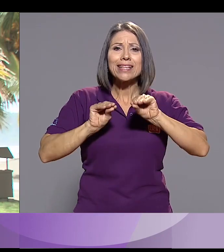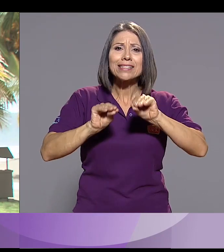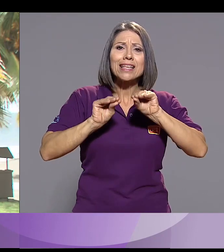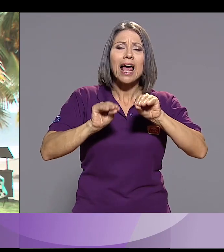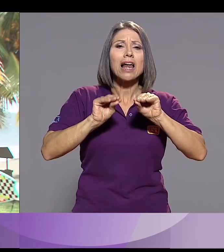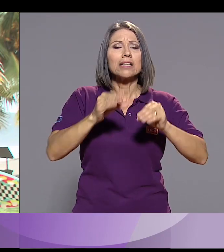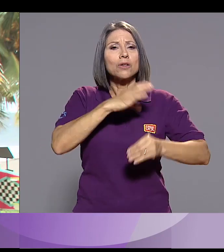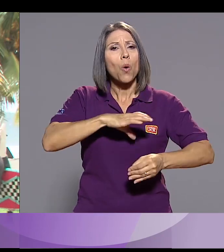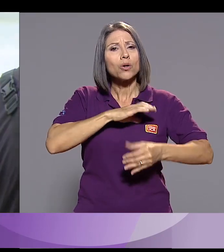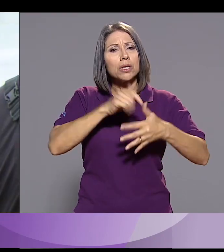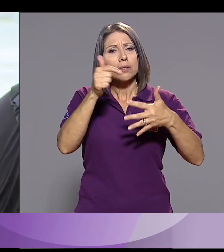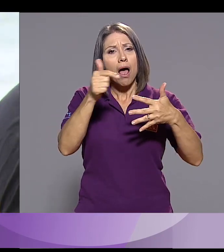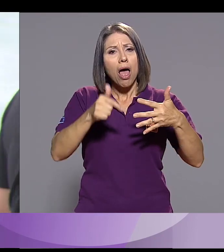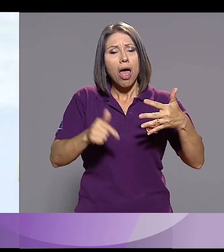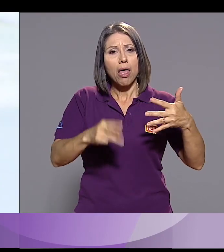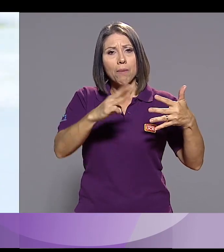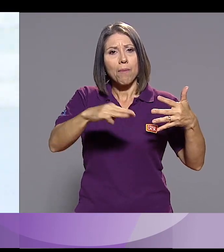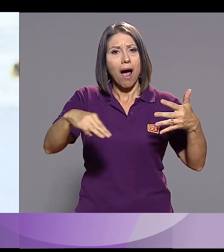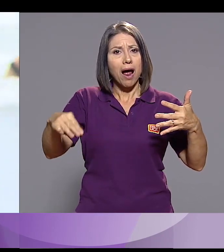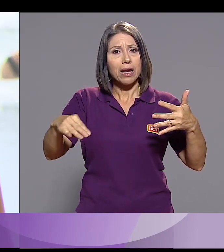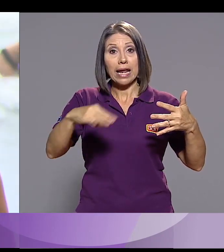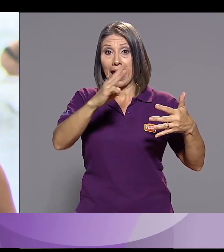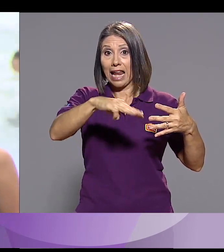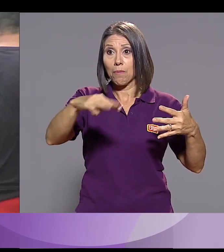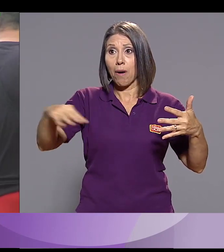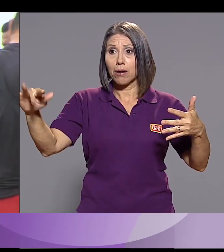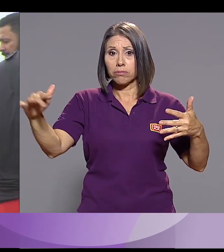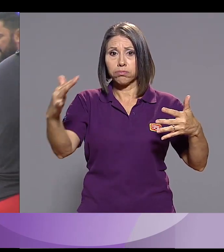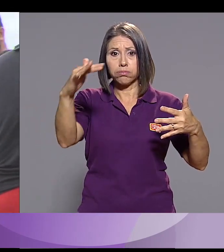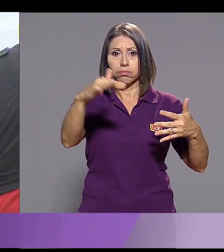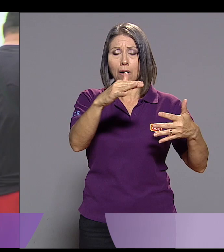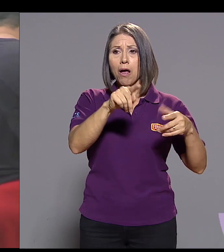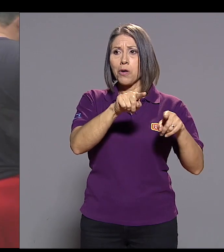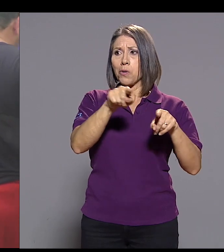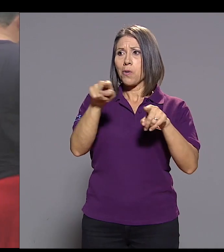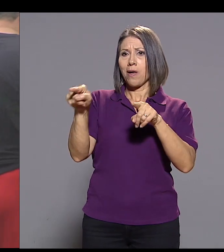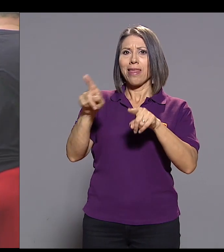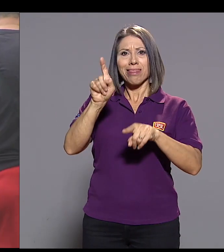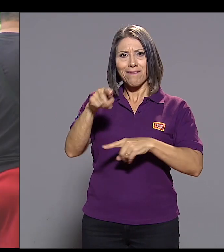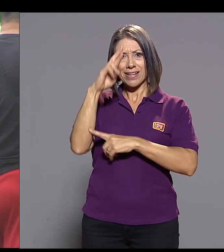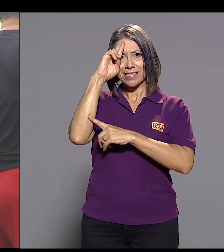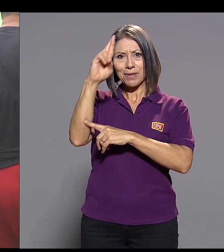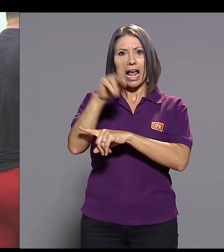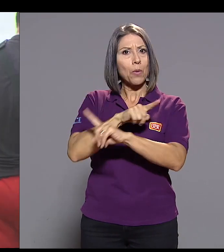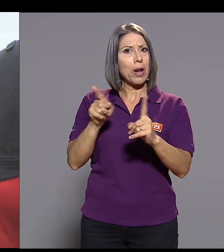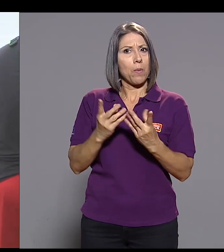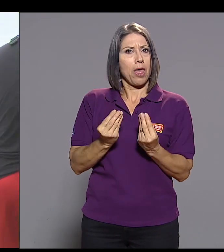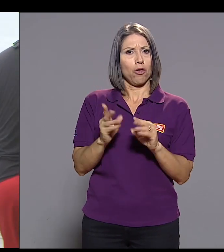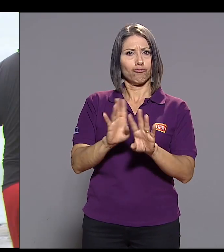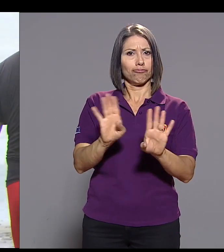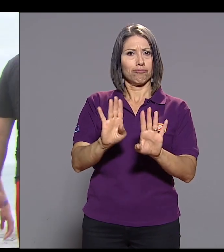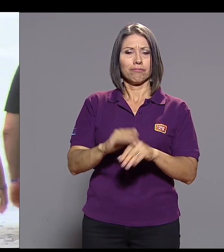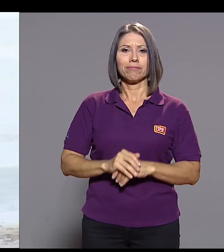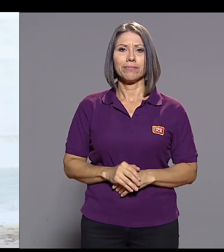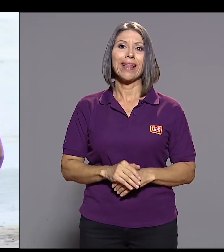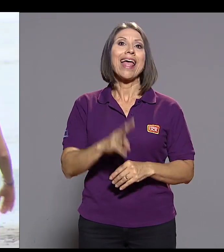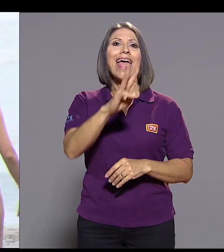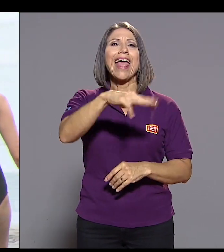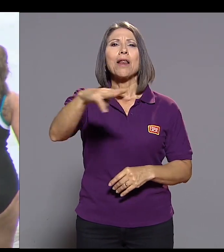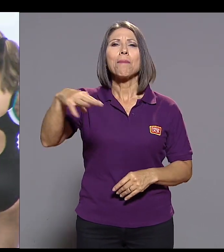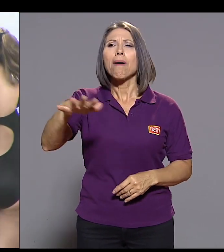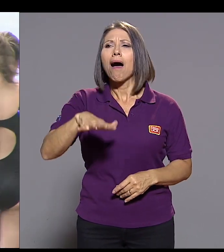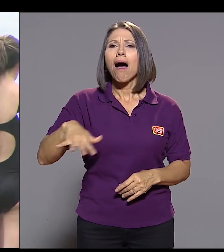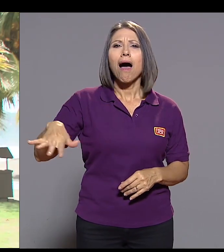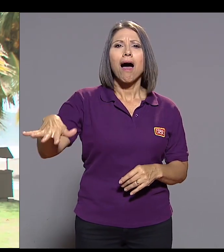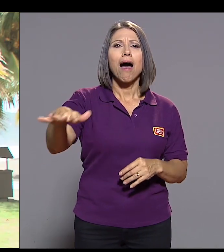disfruten de las olas. También es muy importante enseñarles las cosas del mar, ¿verdad? El mar hay que